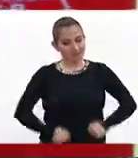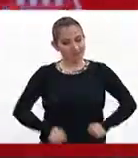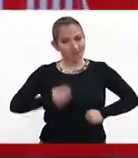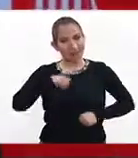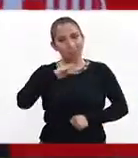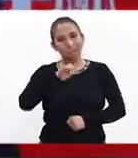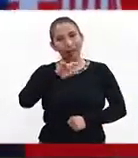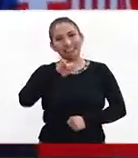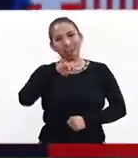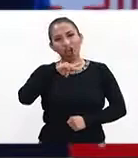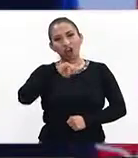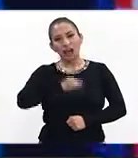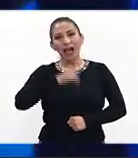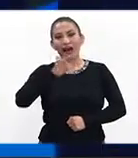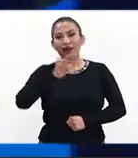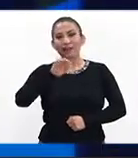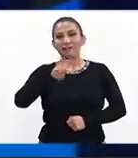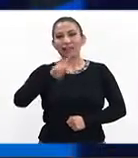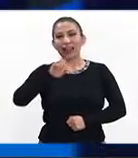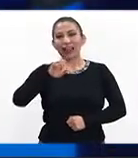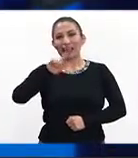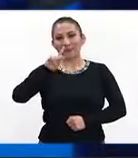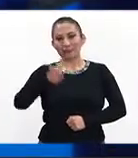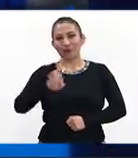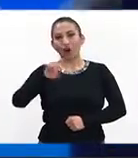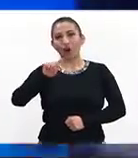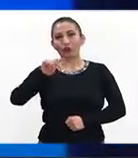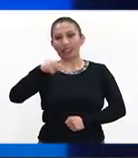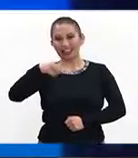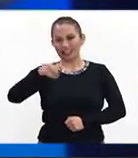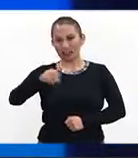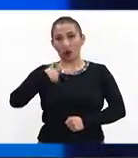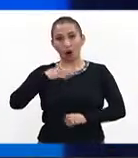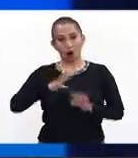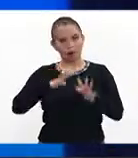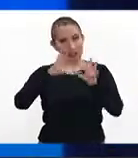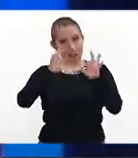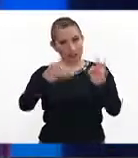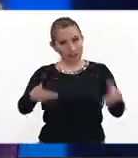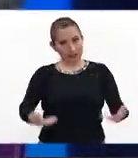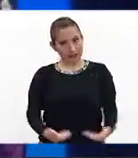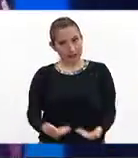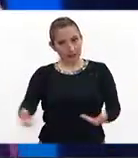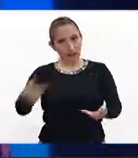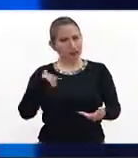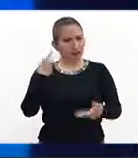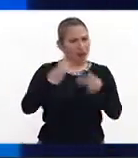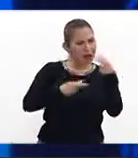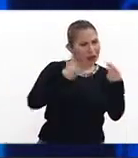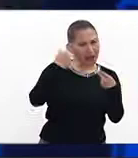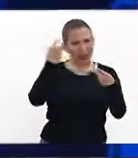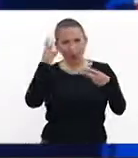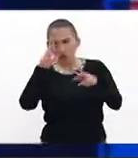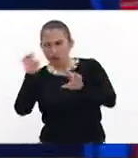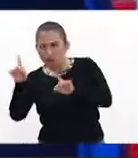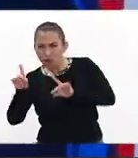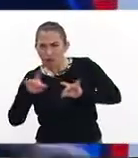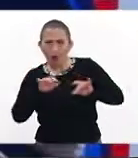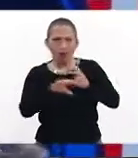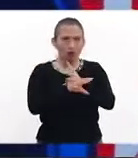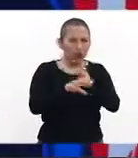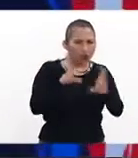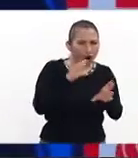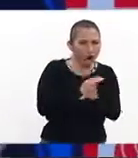Barcelona Felipe Coutinho, ayer ya fue presentado de forma oficial, después de mucha polémica que se generó